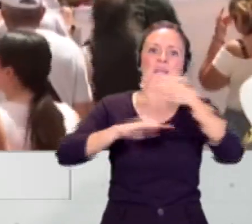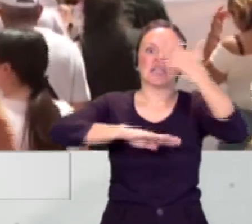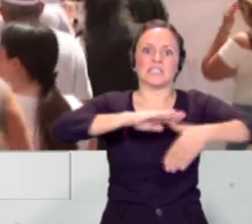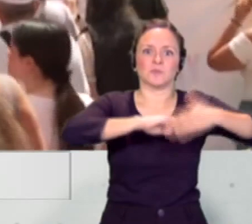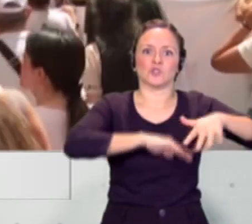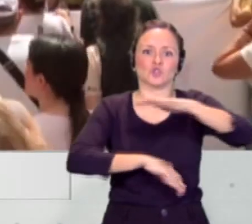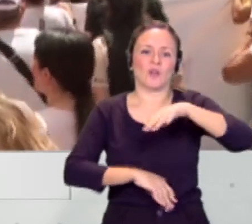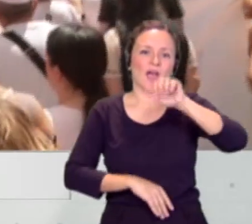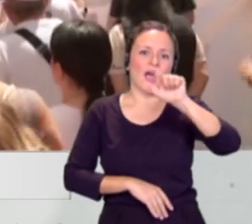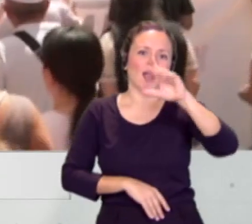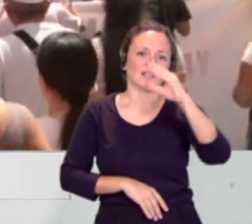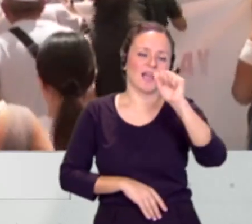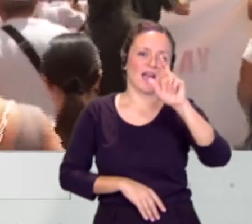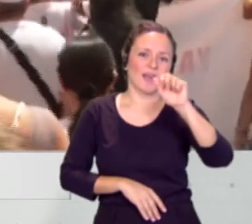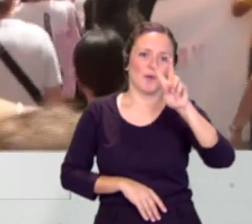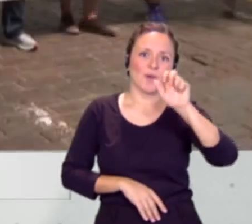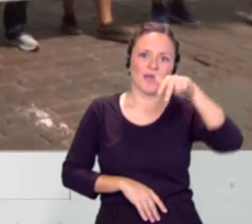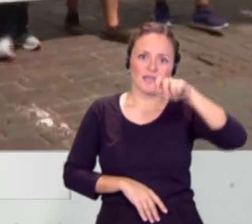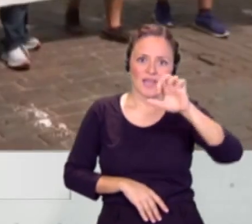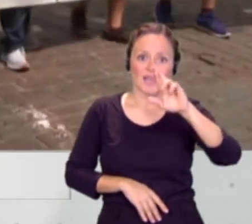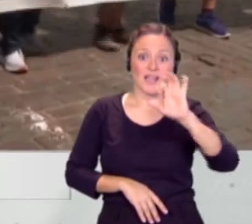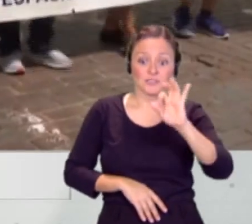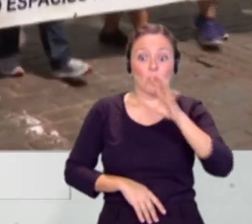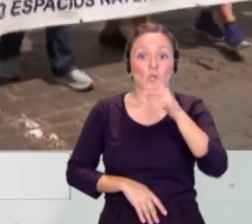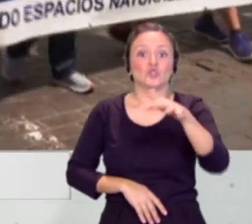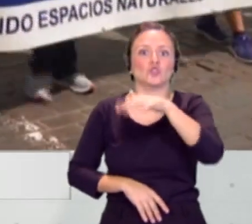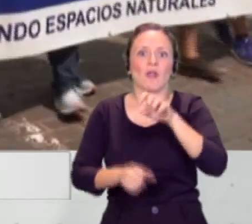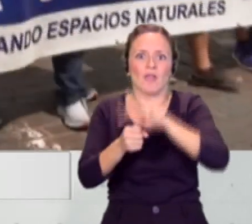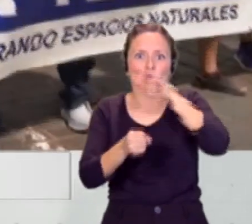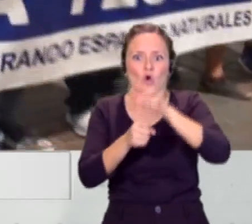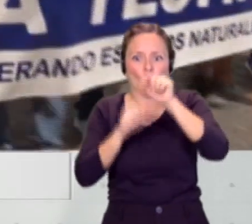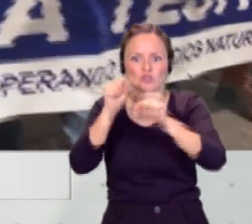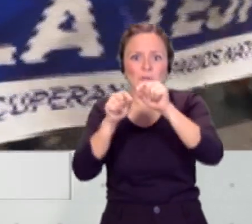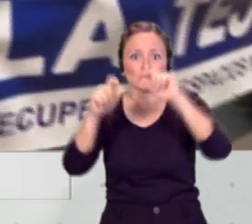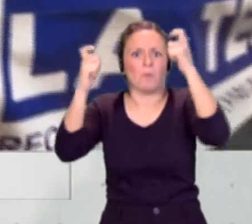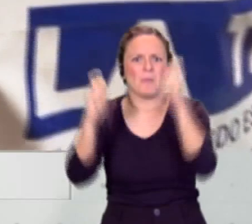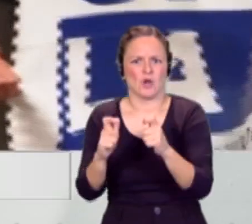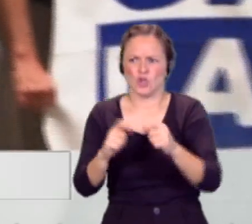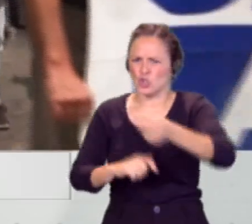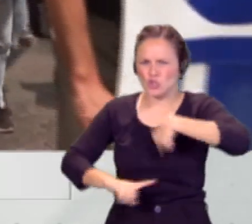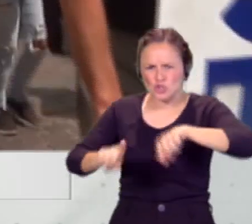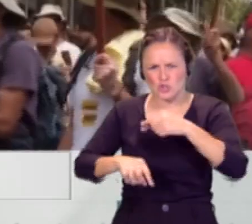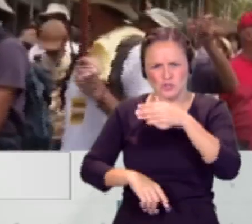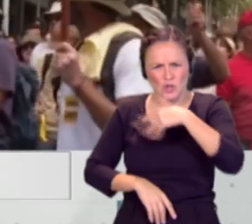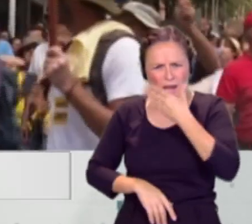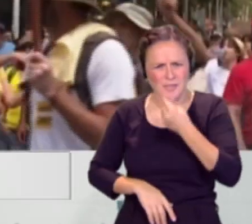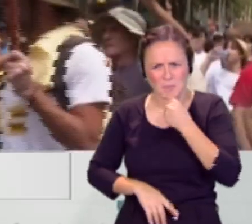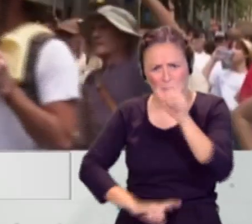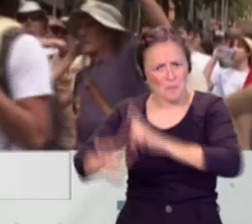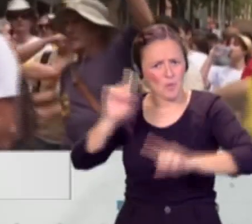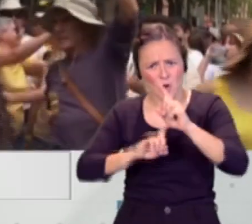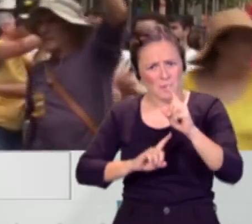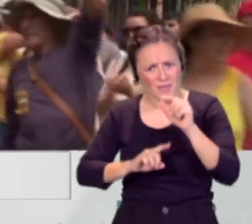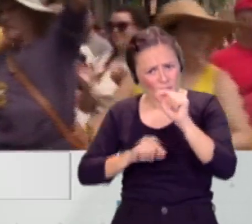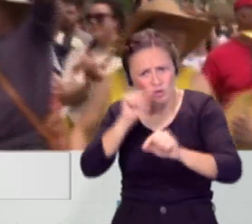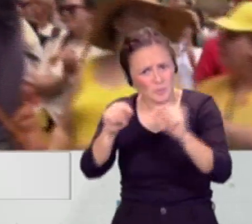de las alcarabaneras para las zonas de baja emisión. Ya digo, no tenemos un problema de contaminación del aire en Las Palmas de Gran Canaria, pero hay